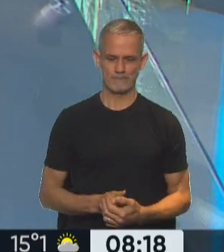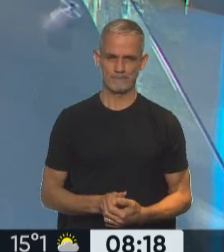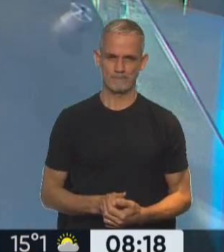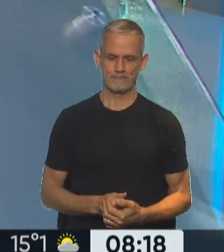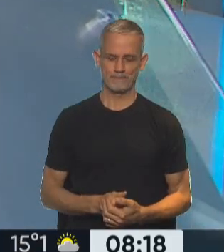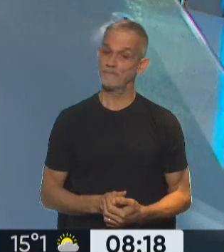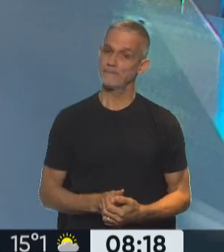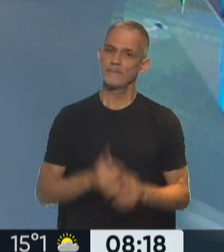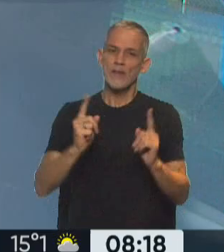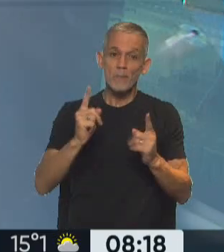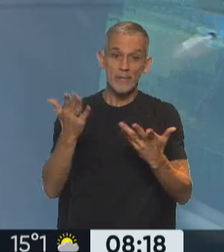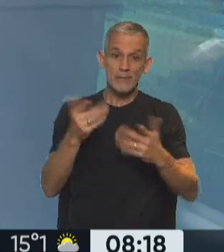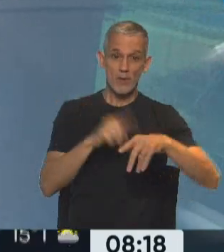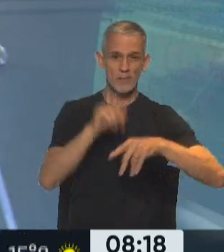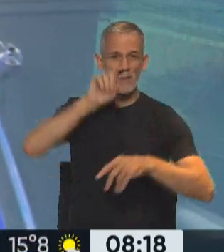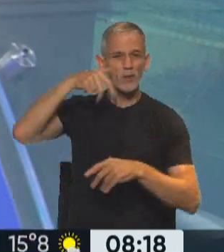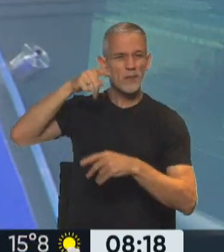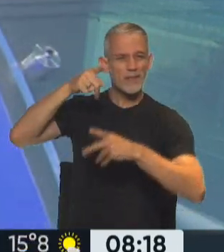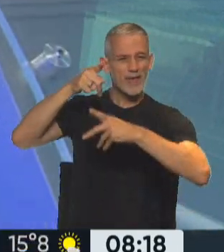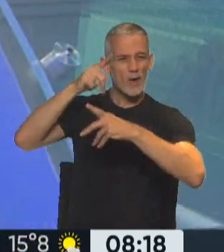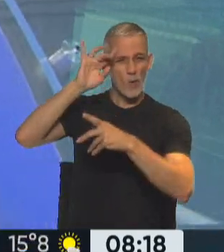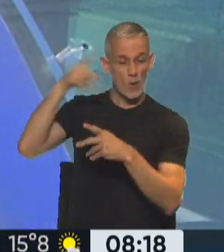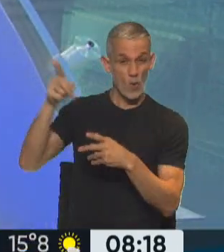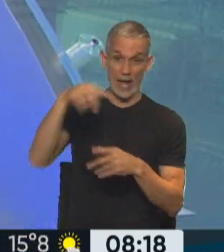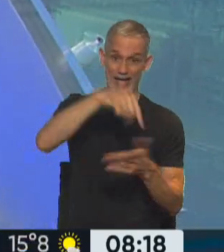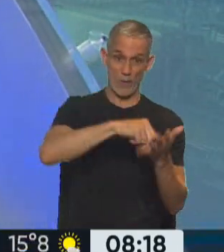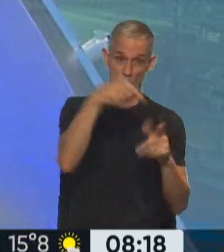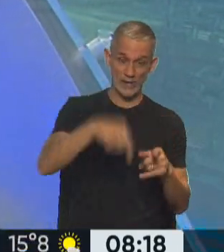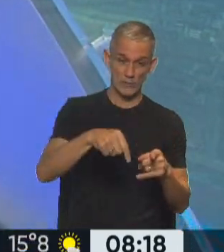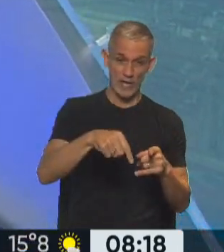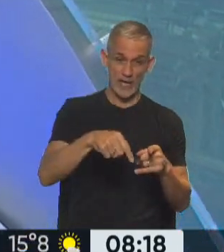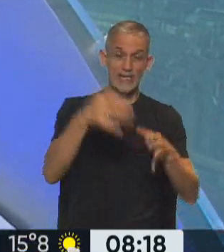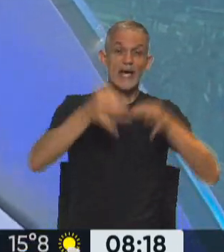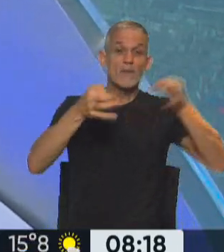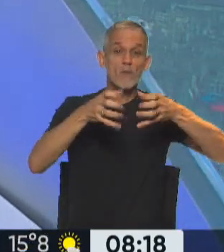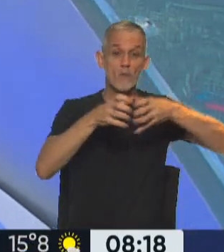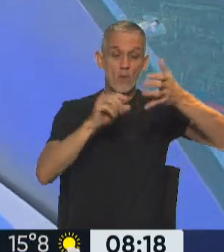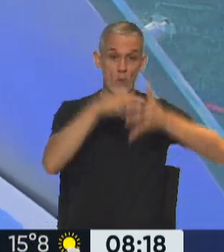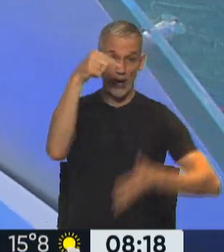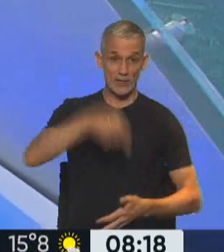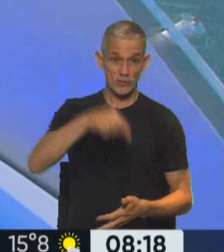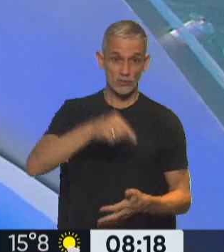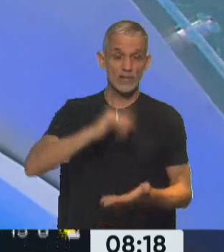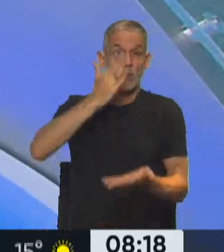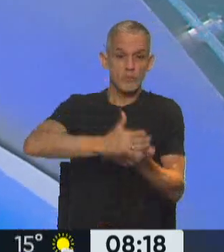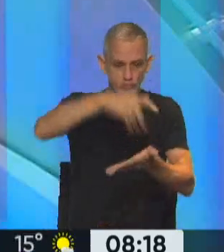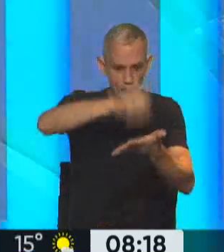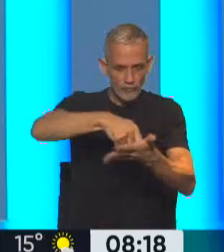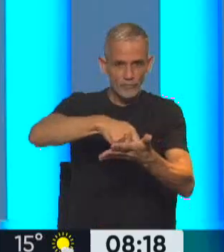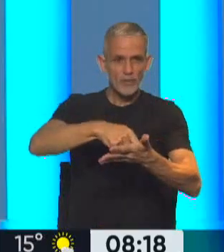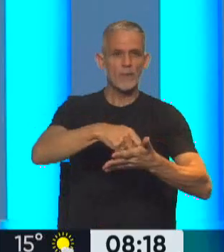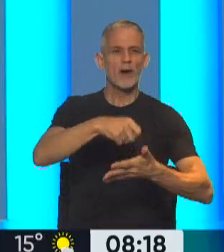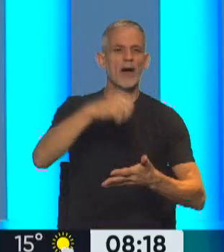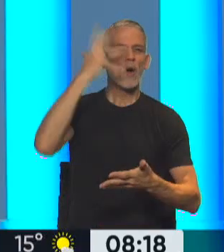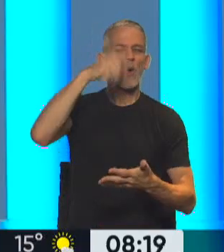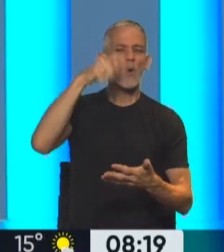Mientras ocurría esto en Montevideo, aquí en Buenos Aires, la Cámara Federal porteña, en un fallo firmado por el juez Roberto